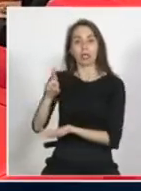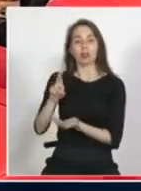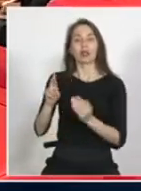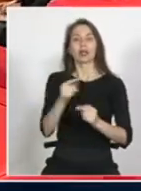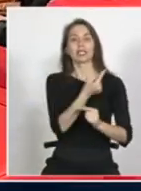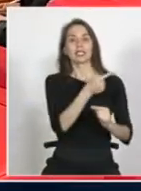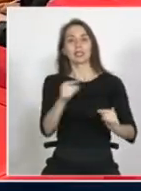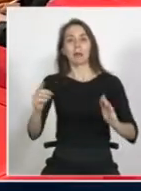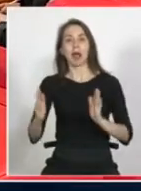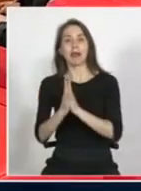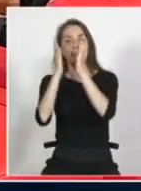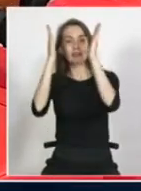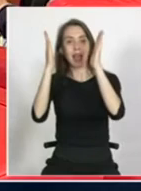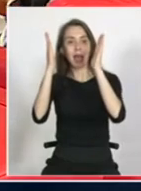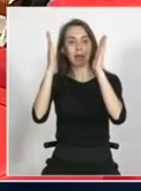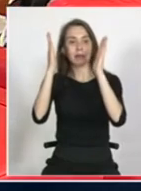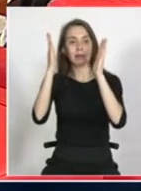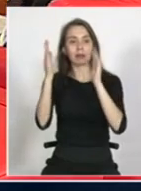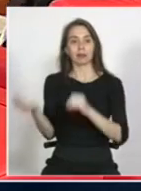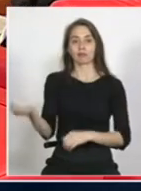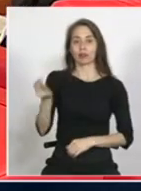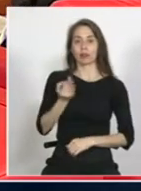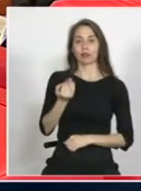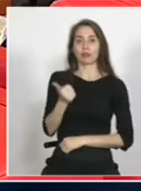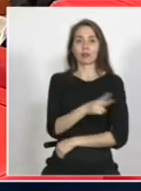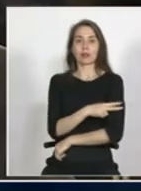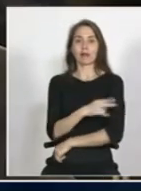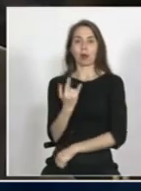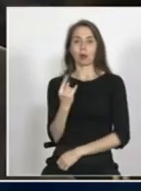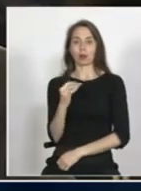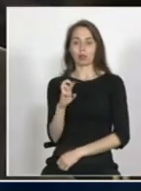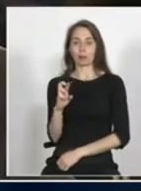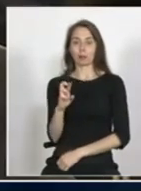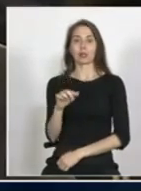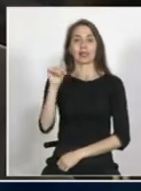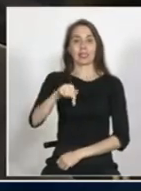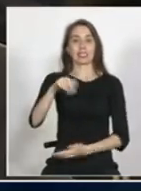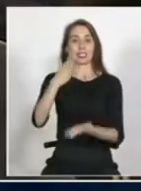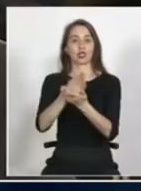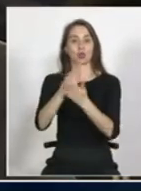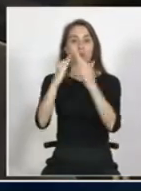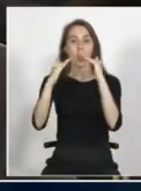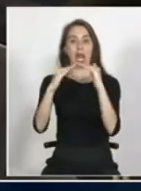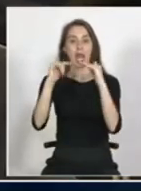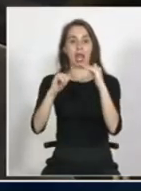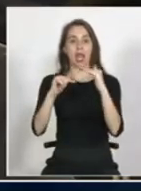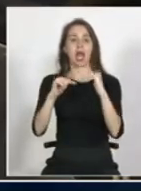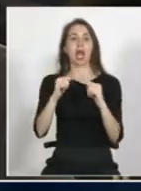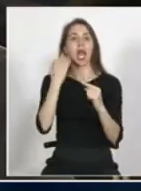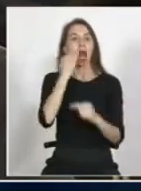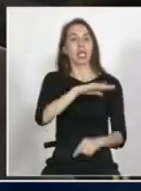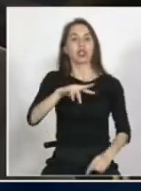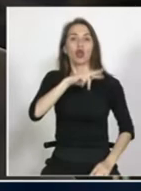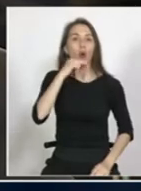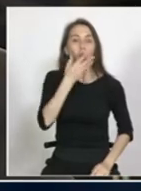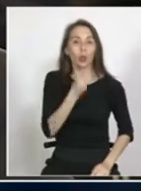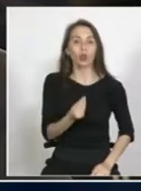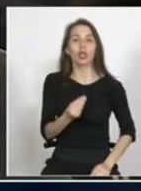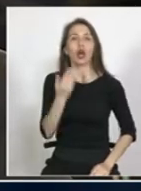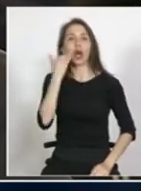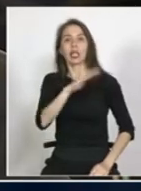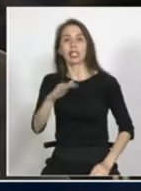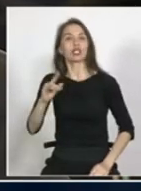Santa me lo contó el jefe de UTP me dijo mira acá tenemos niños judíos tenemos niños ateos